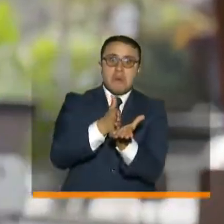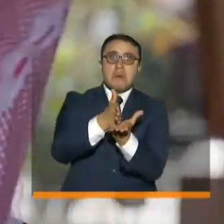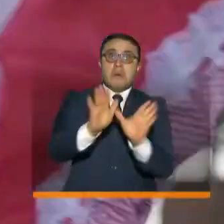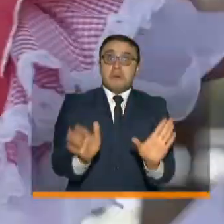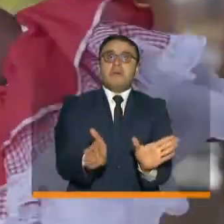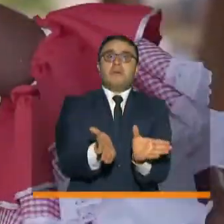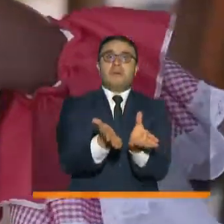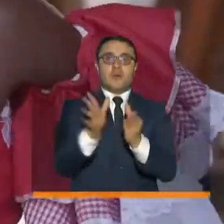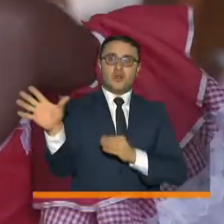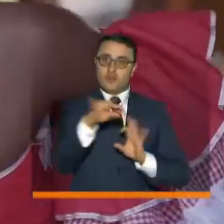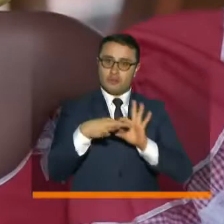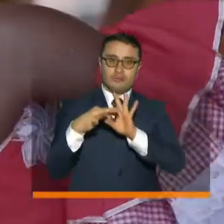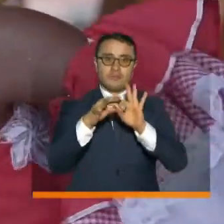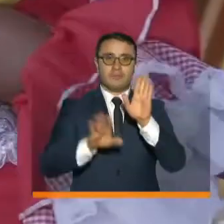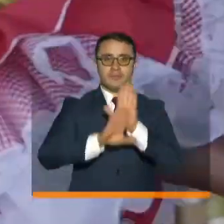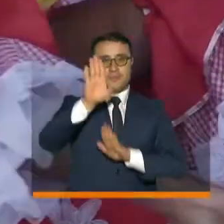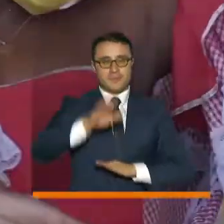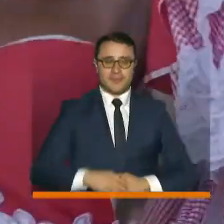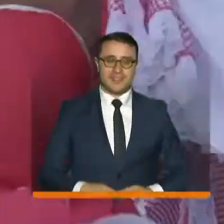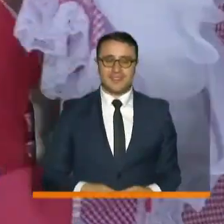Juntos saldremos adelante.